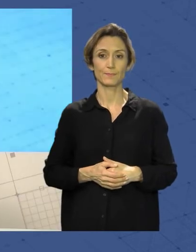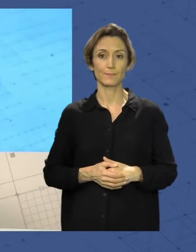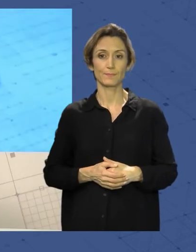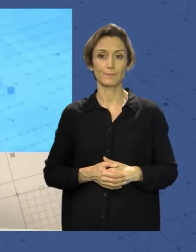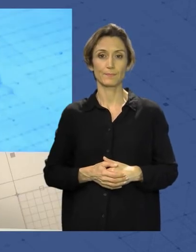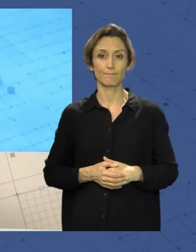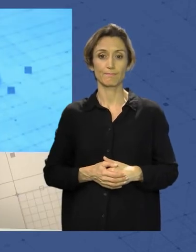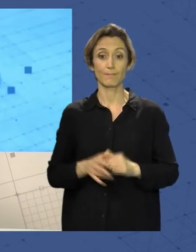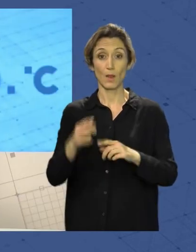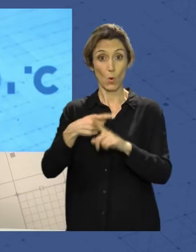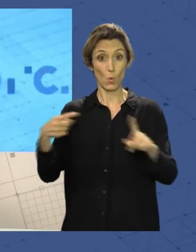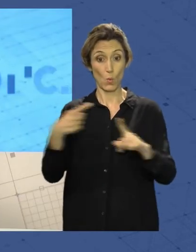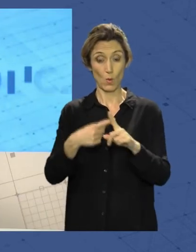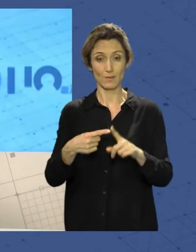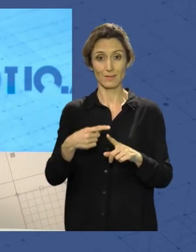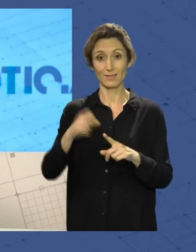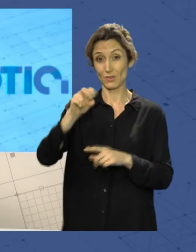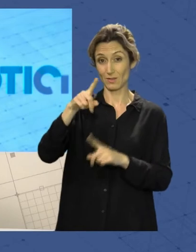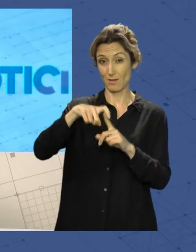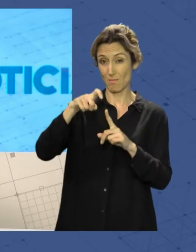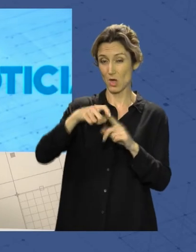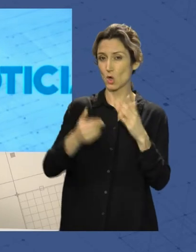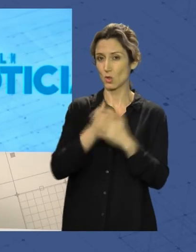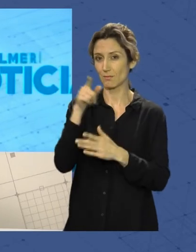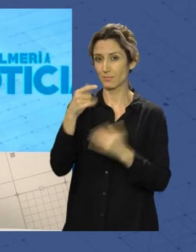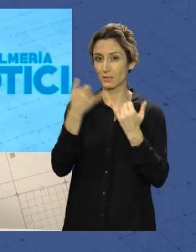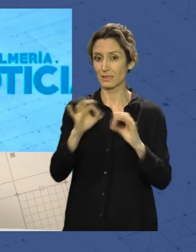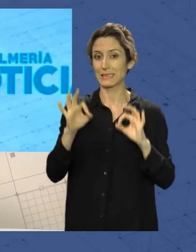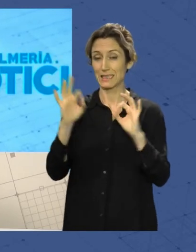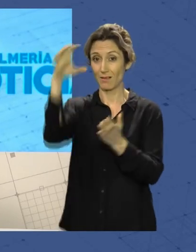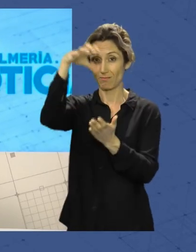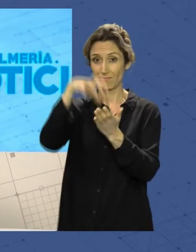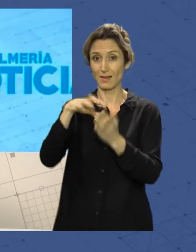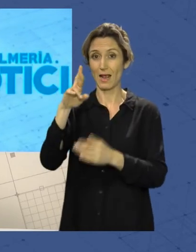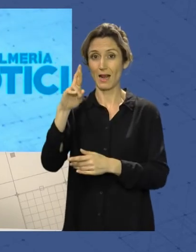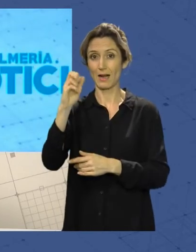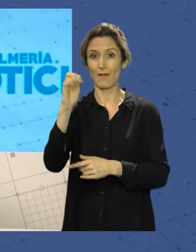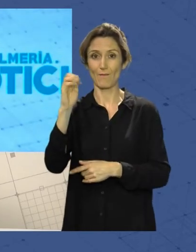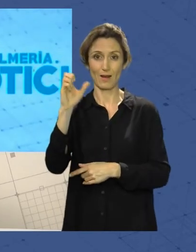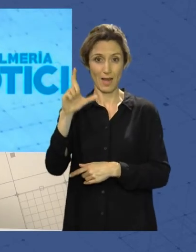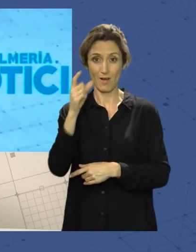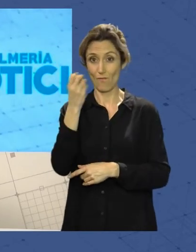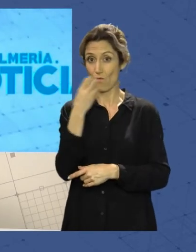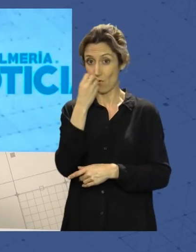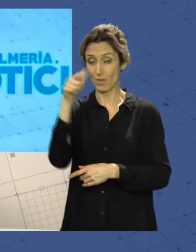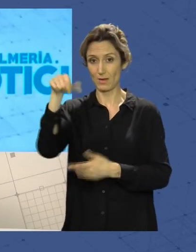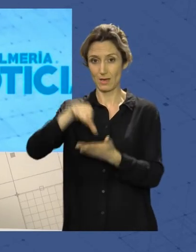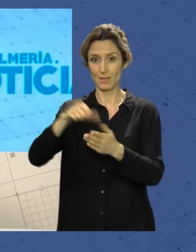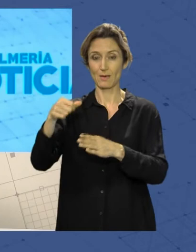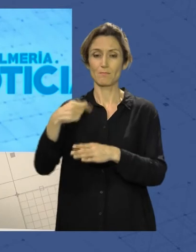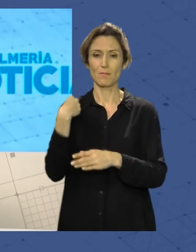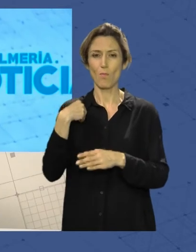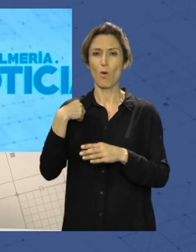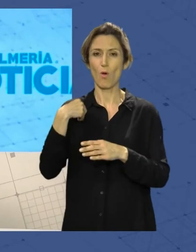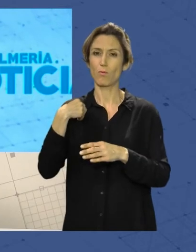Y ya el jueves 12 de mayo, jornada en la que se celebraba en el pabellón Rafael Florido de la capital almeriense, la Maratón de Donación